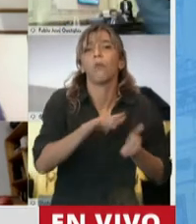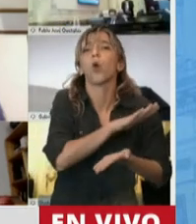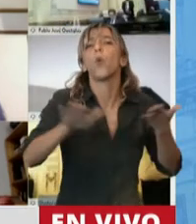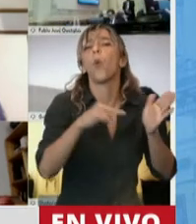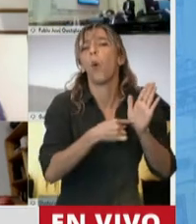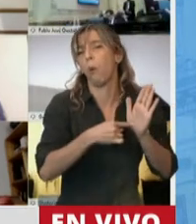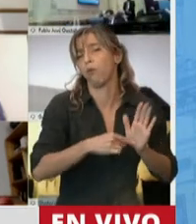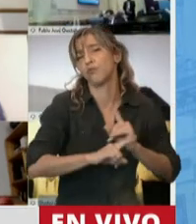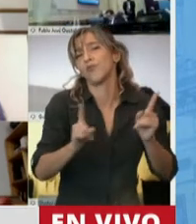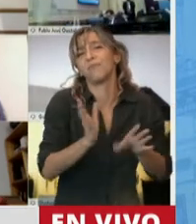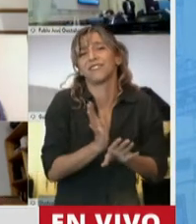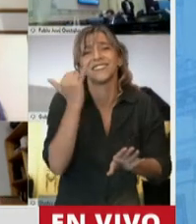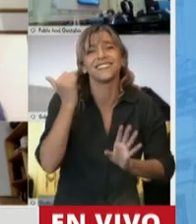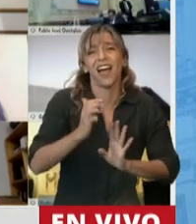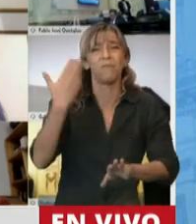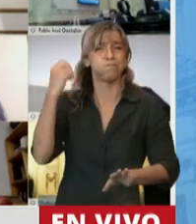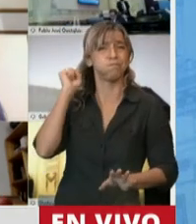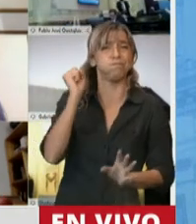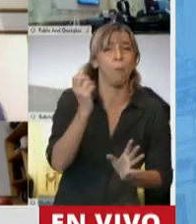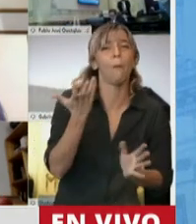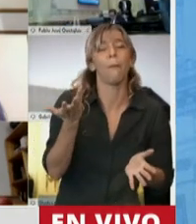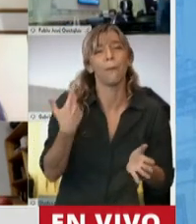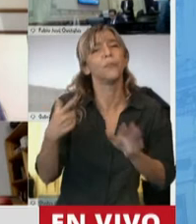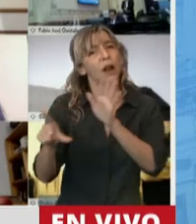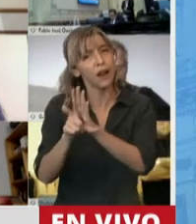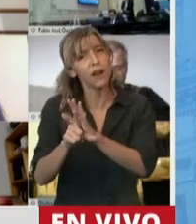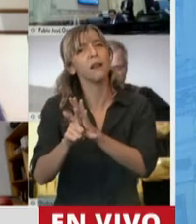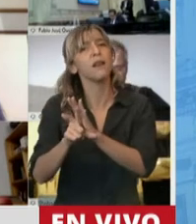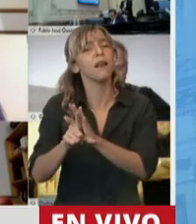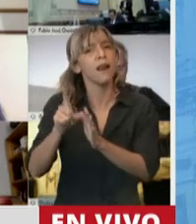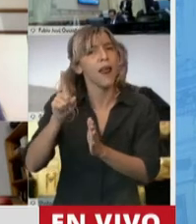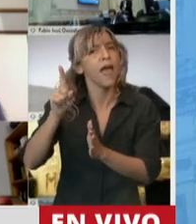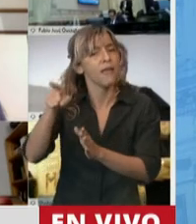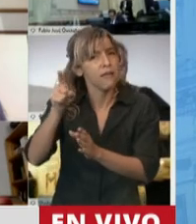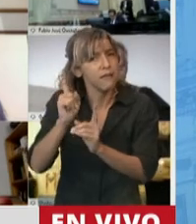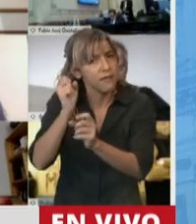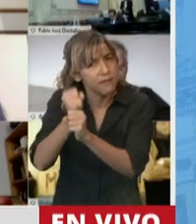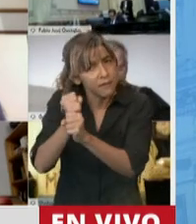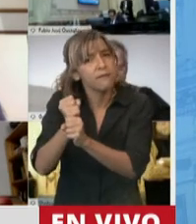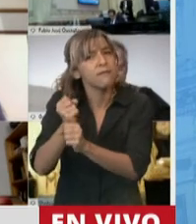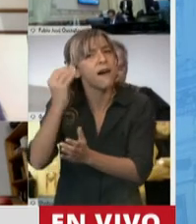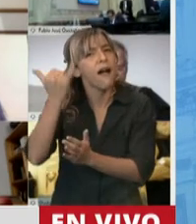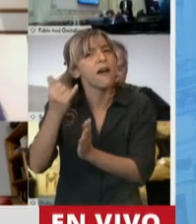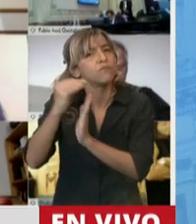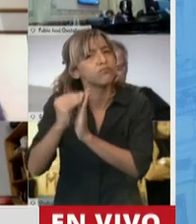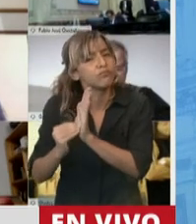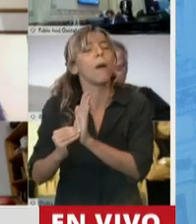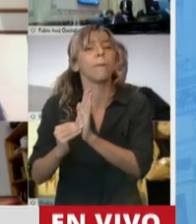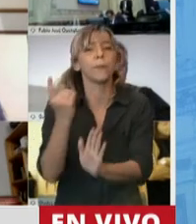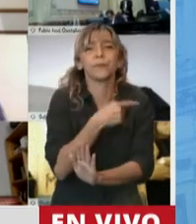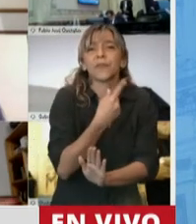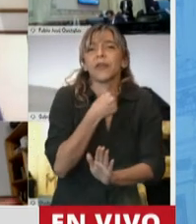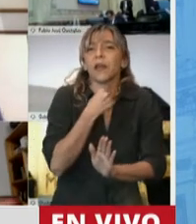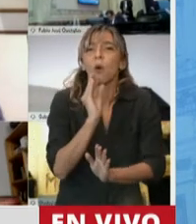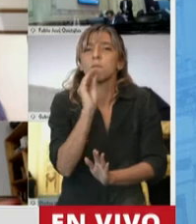los criterios básicos que también están establecidos en la Ley de Contratos de Trabajos, pero intentar trabajar en presupuestos mínimos